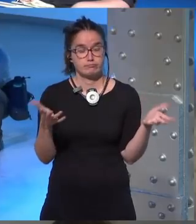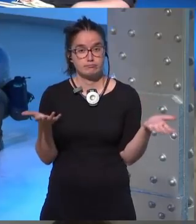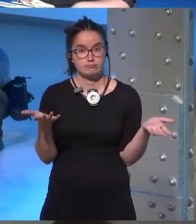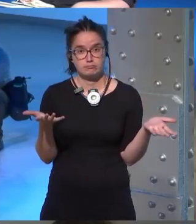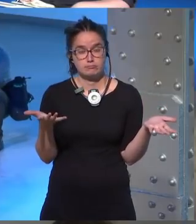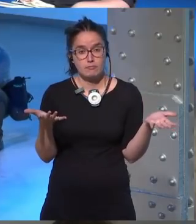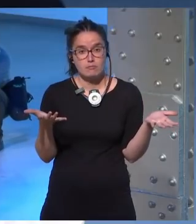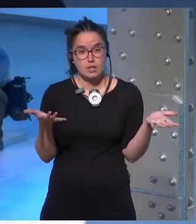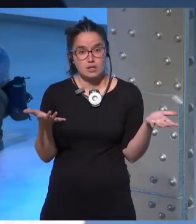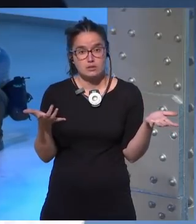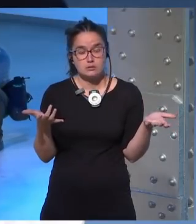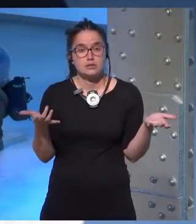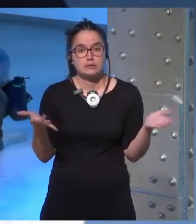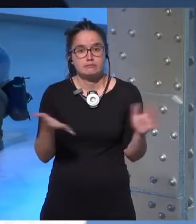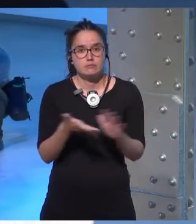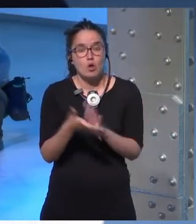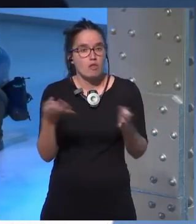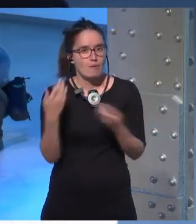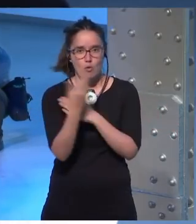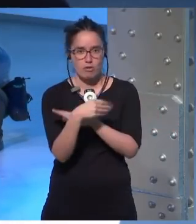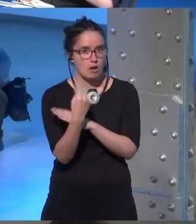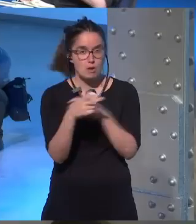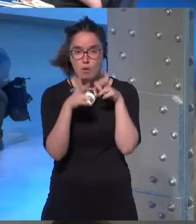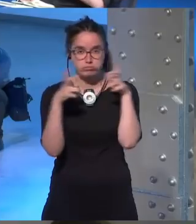y que en tanto que saco de carne tengo que cuidarme